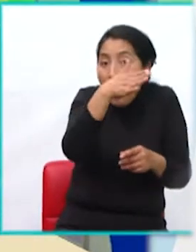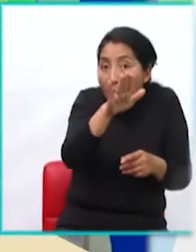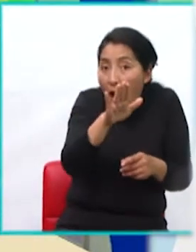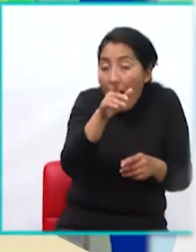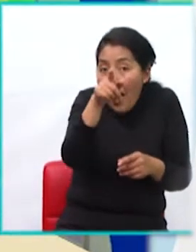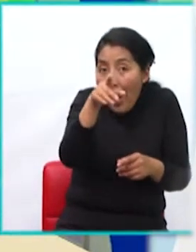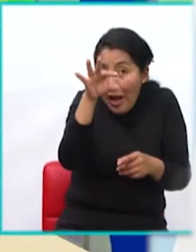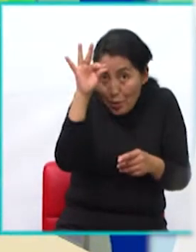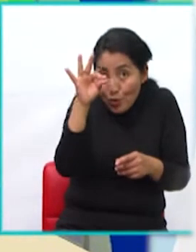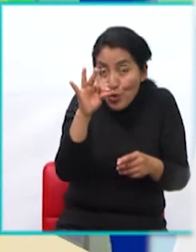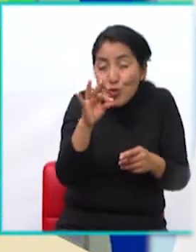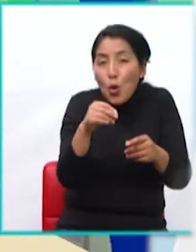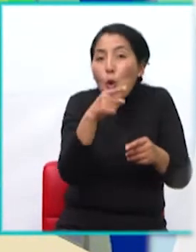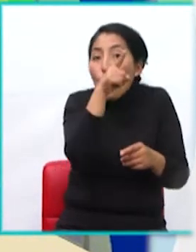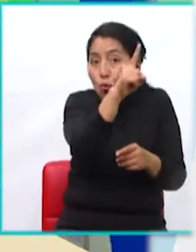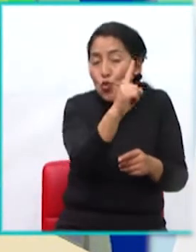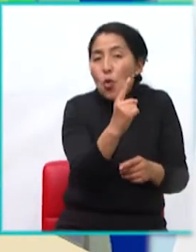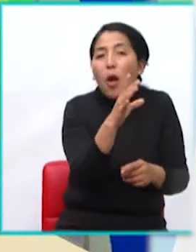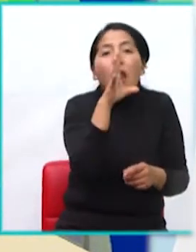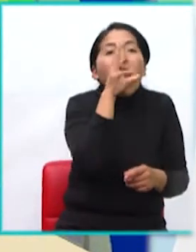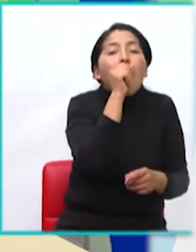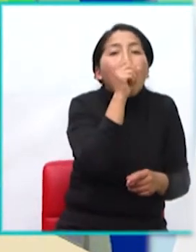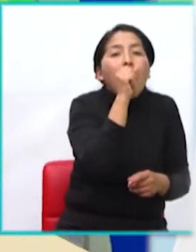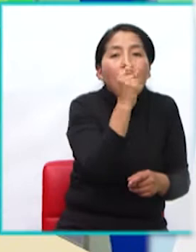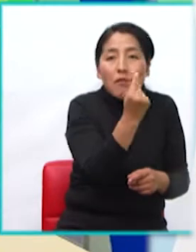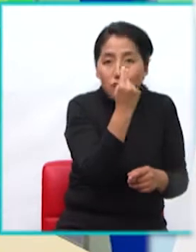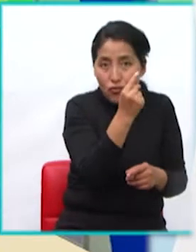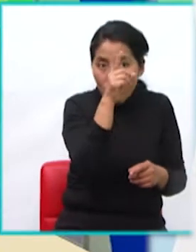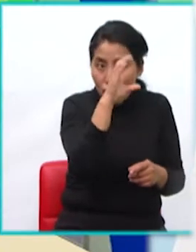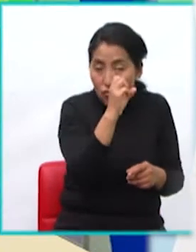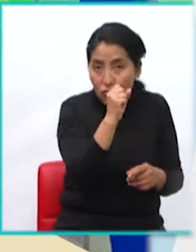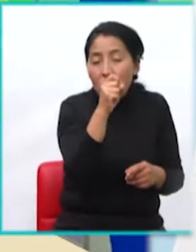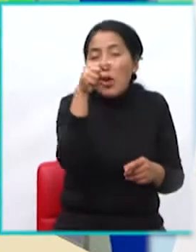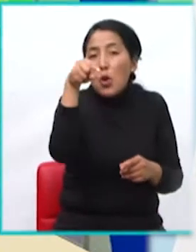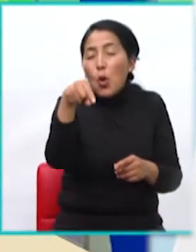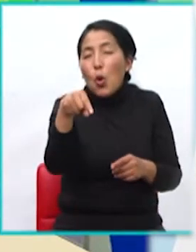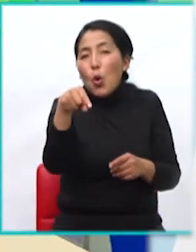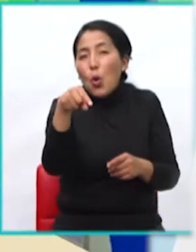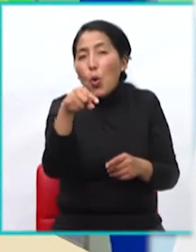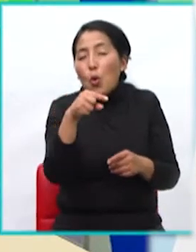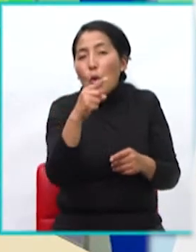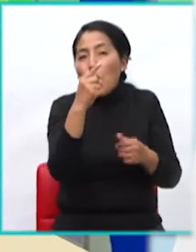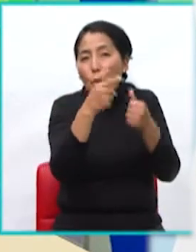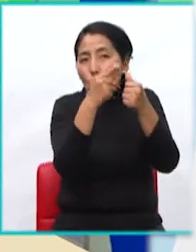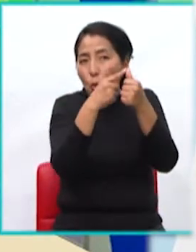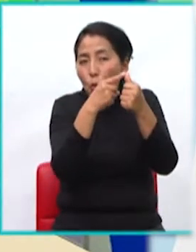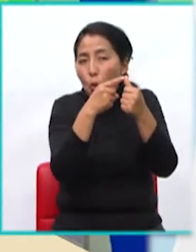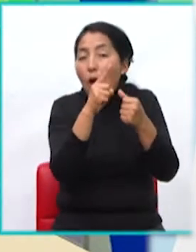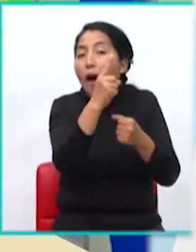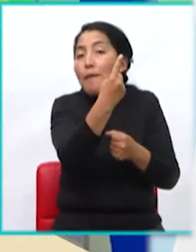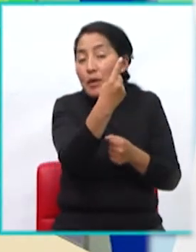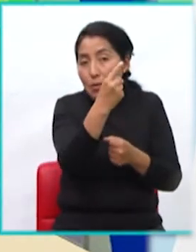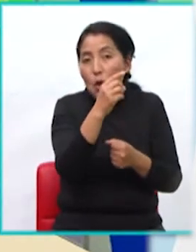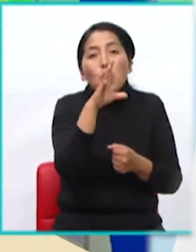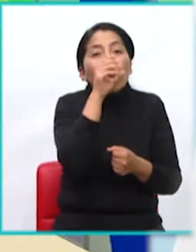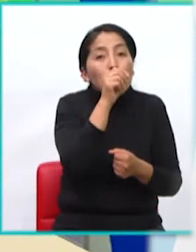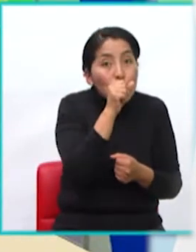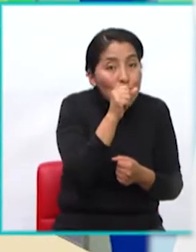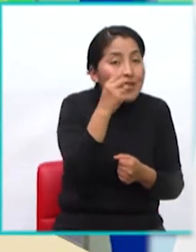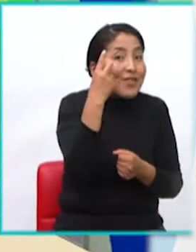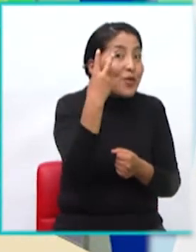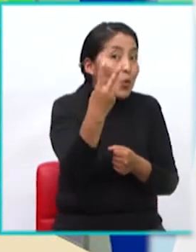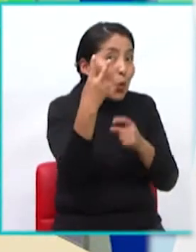¿Te acuerdas? Jugo de naranja. El segundo era... No, no, no. El otro, el otro. Eso. Muy bien.